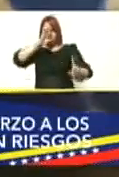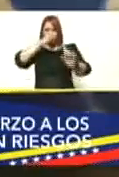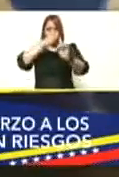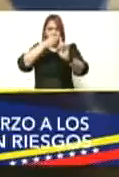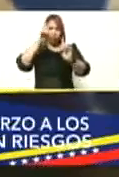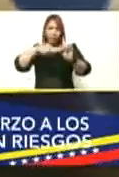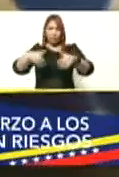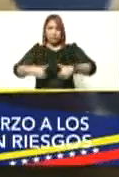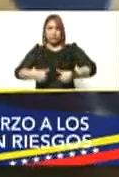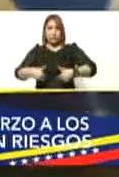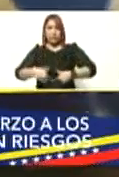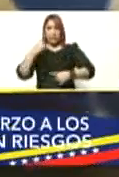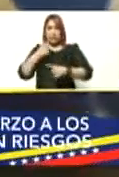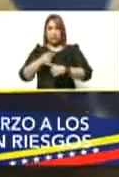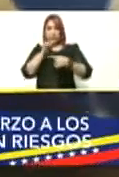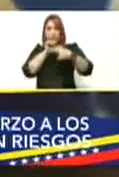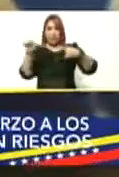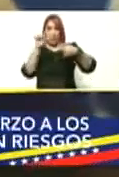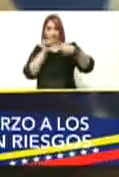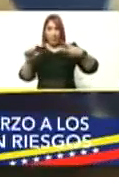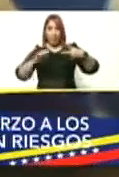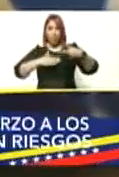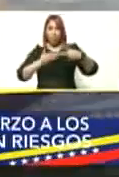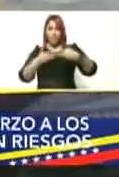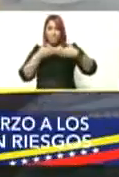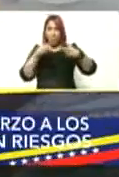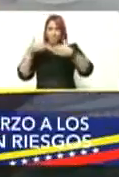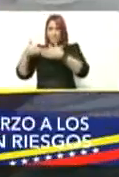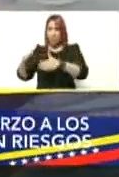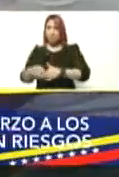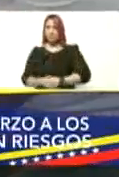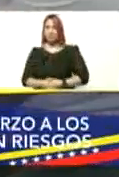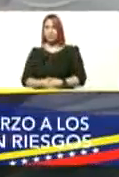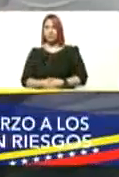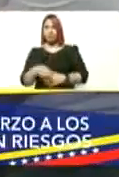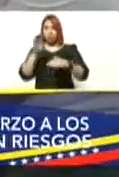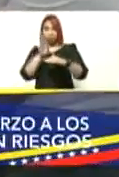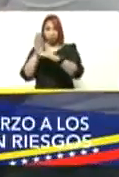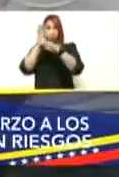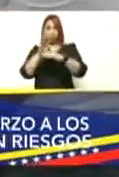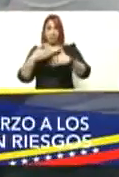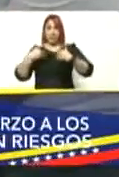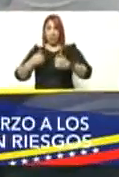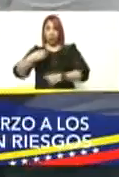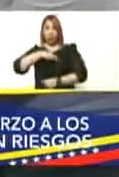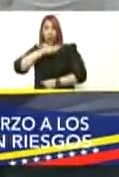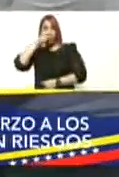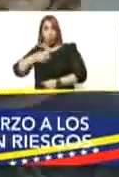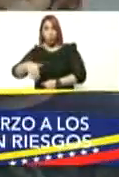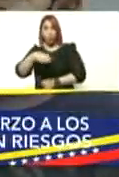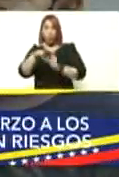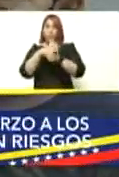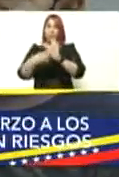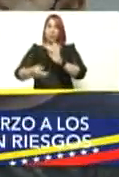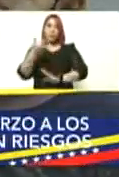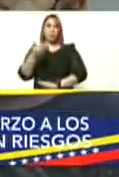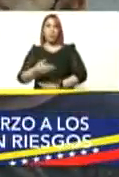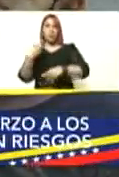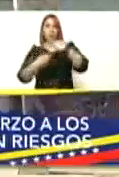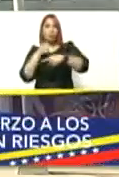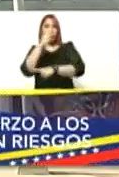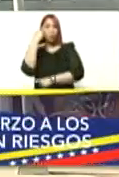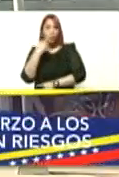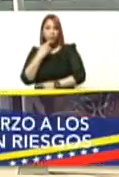nuestros esfuerzos en esta semana para poder garantizar así la protección de la salud de nuestro pueblo como derecho fundamental que la revolución